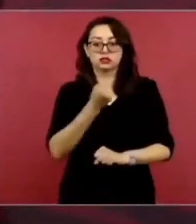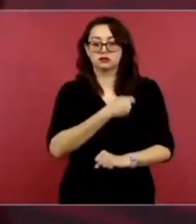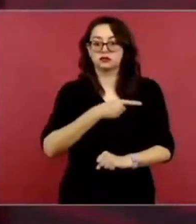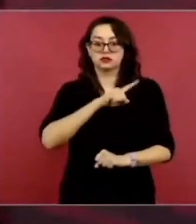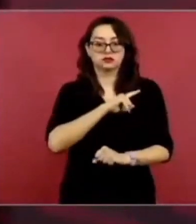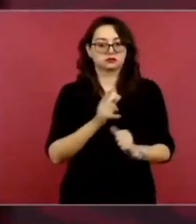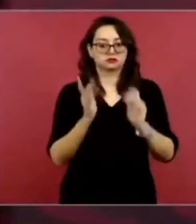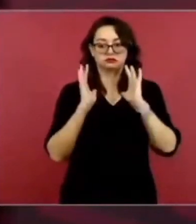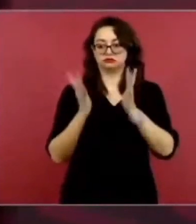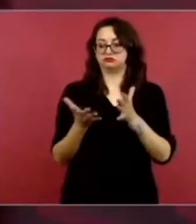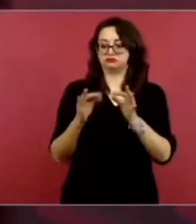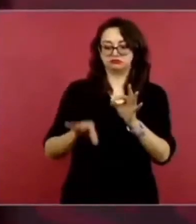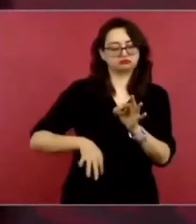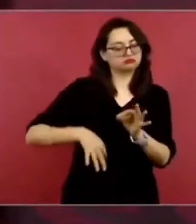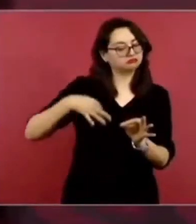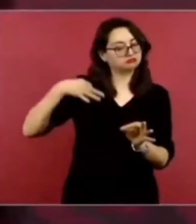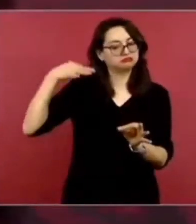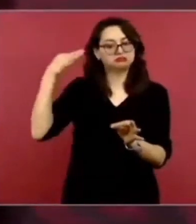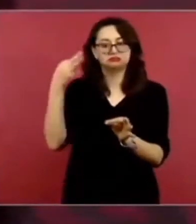concluido,